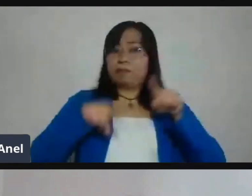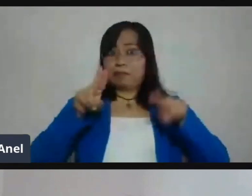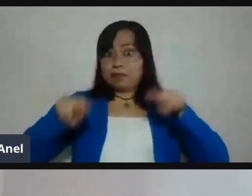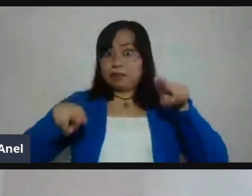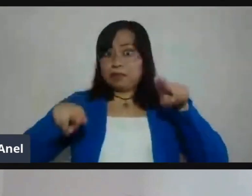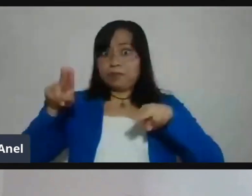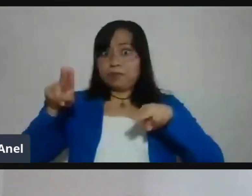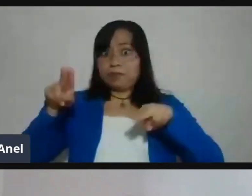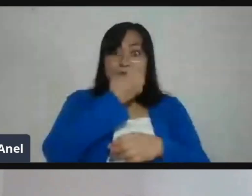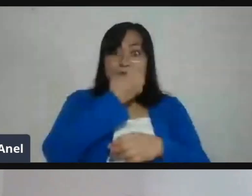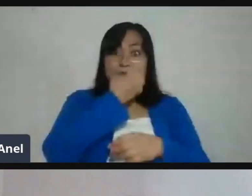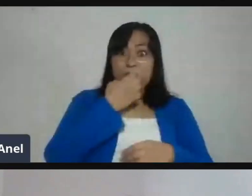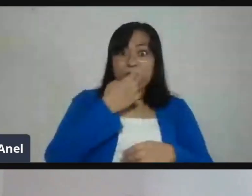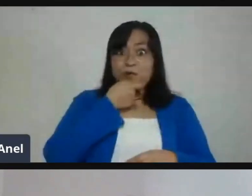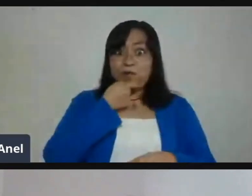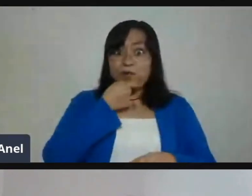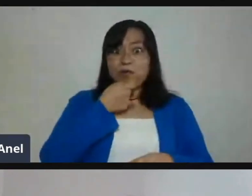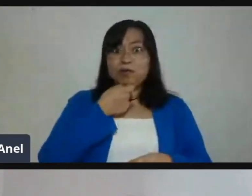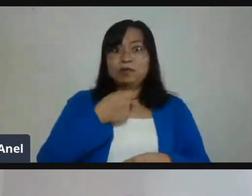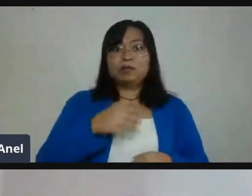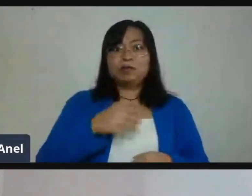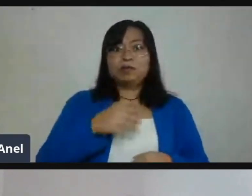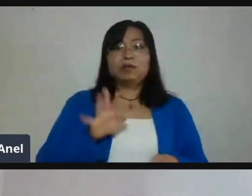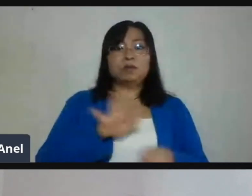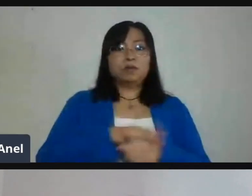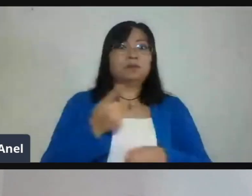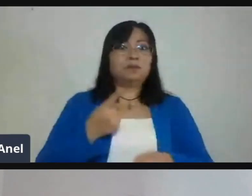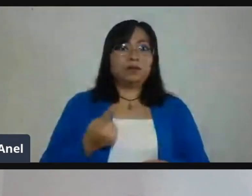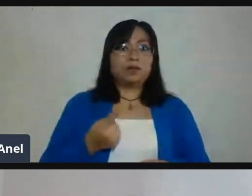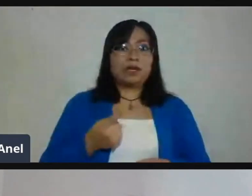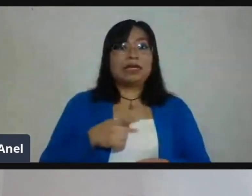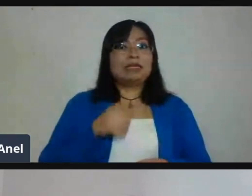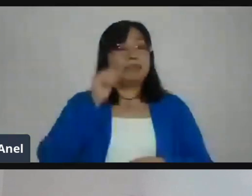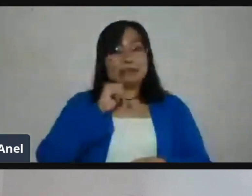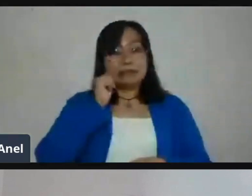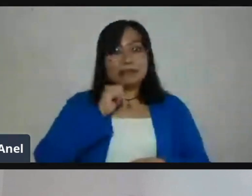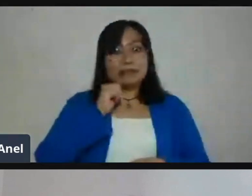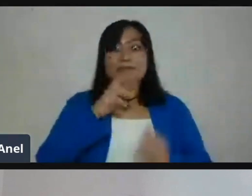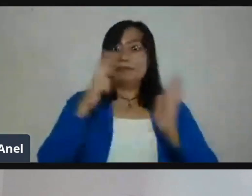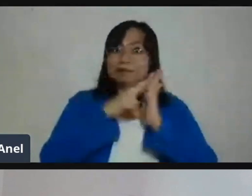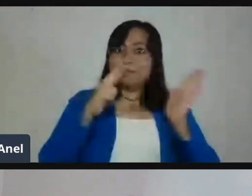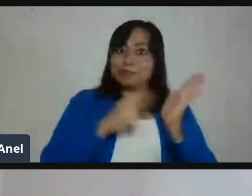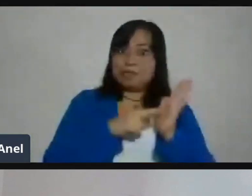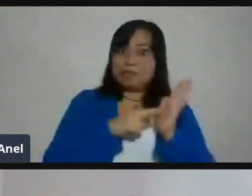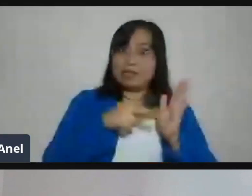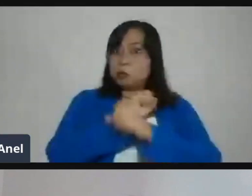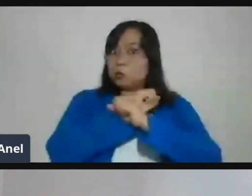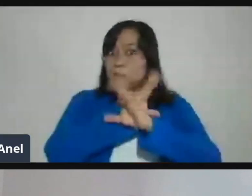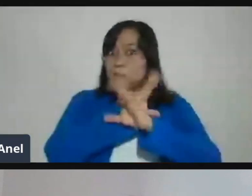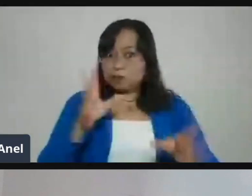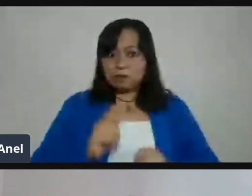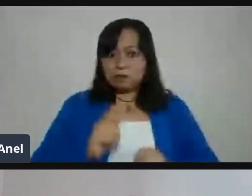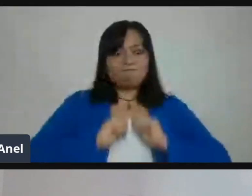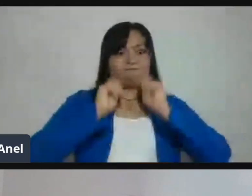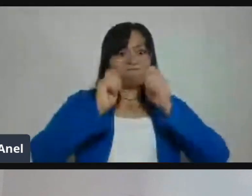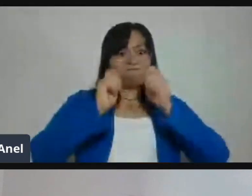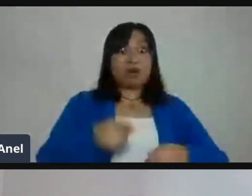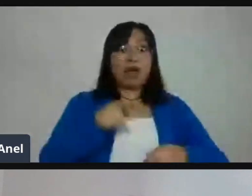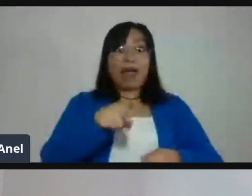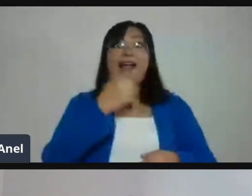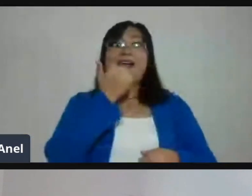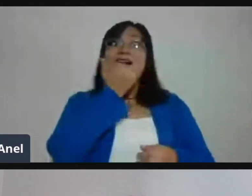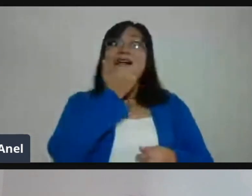que es muy importante la esa instrucción. En la medida que tú seas claro con las instrucciones, no importando si van dirigidas a un nivel mayor,